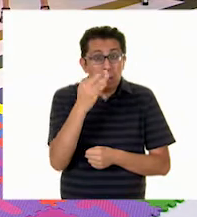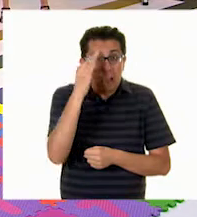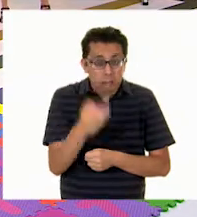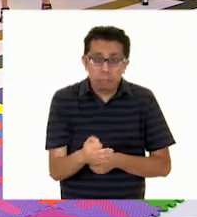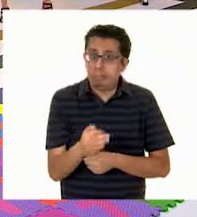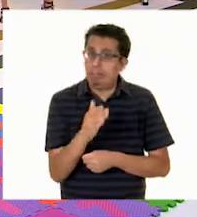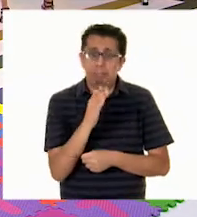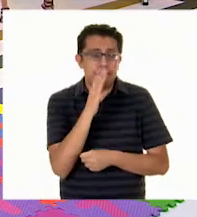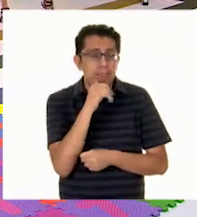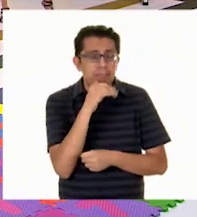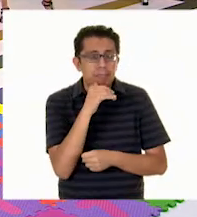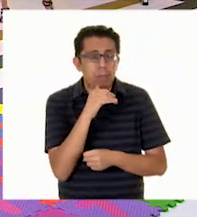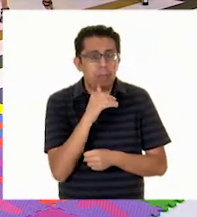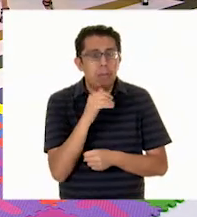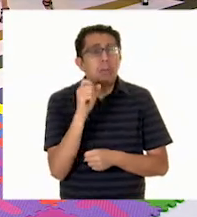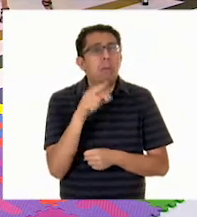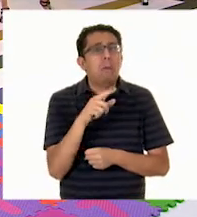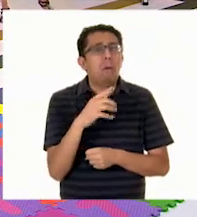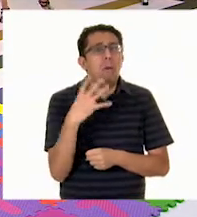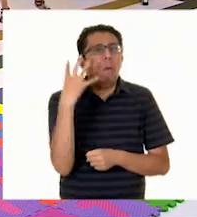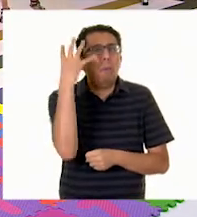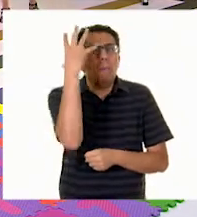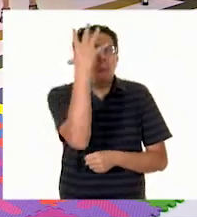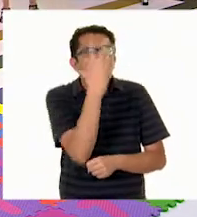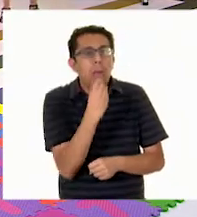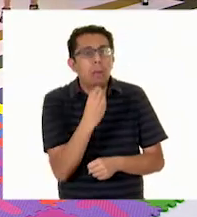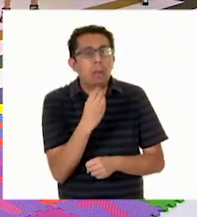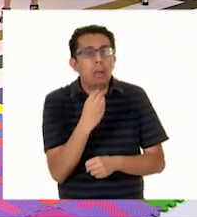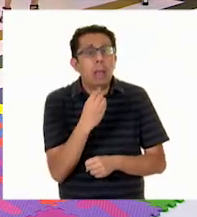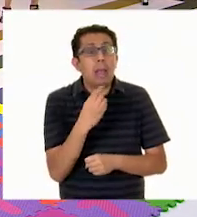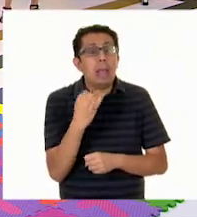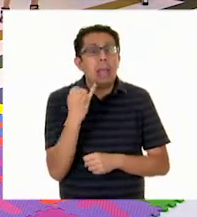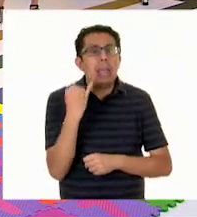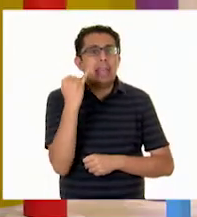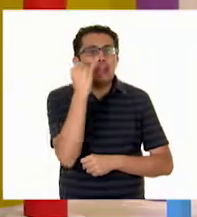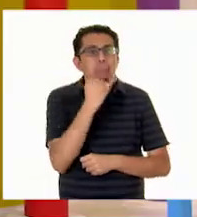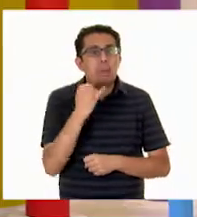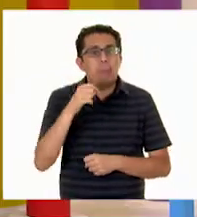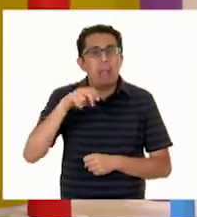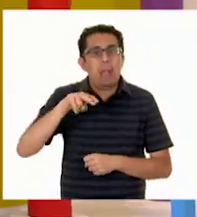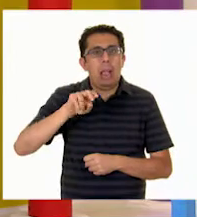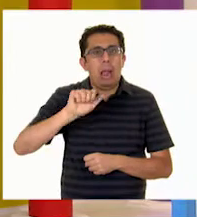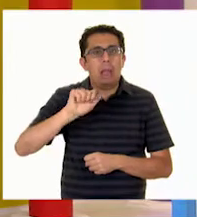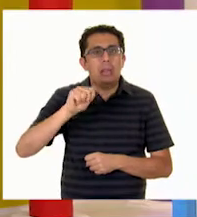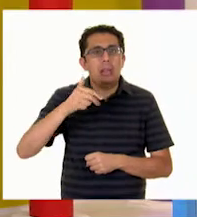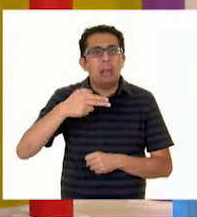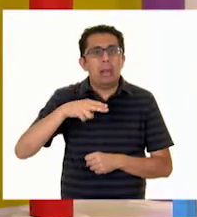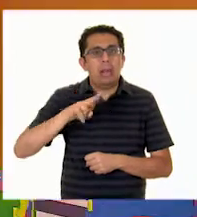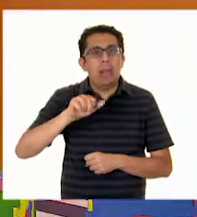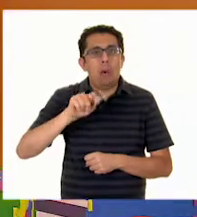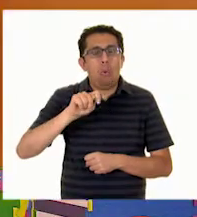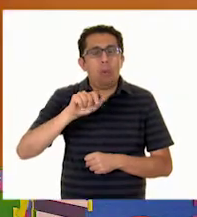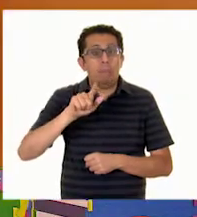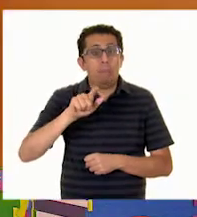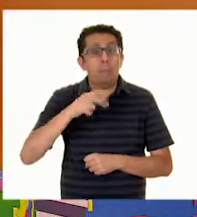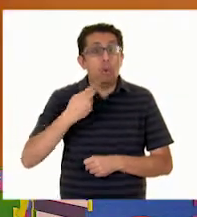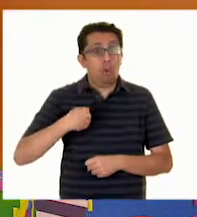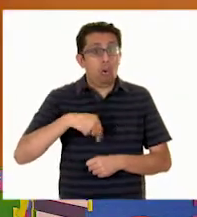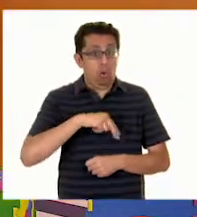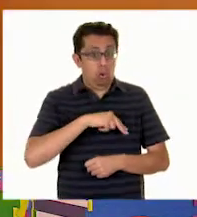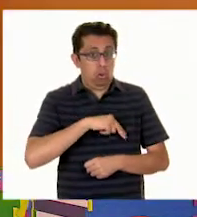Porque, además, es bellísimo. Por ejemplo, el náhuatl. Nosotros que hablamos español, tenemos algo que se llaman